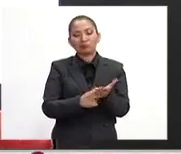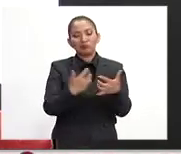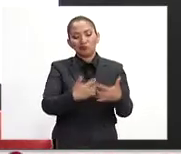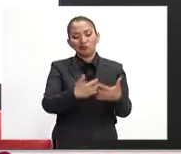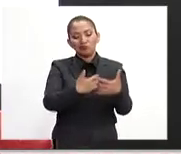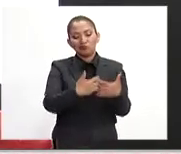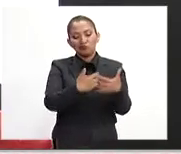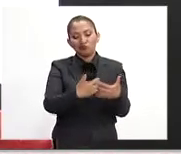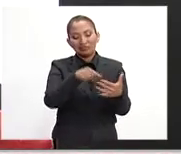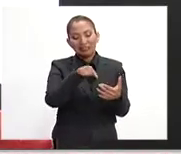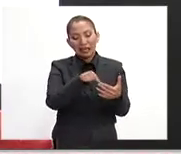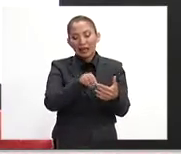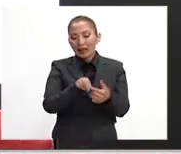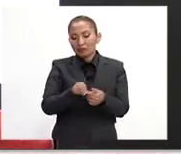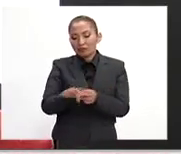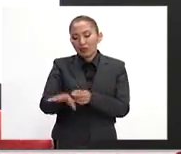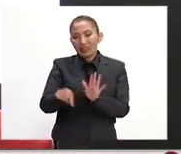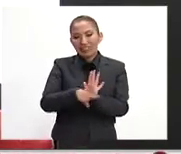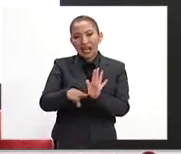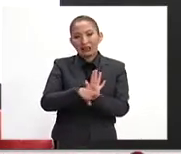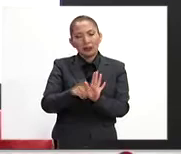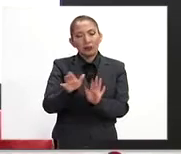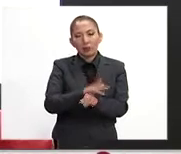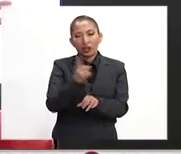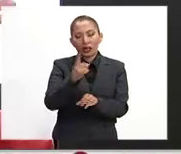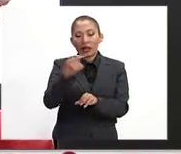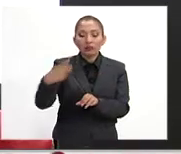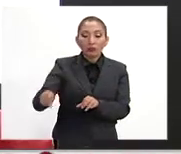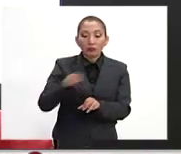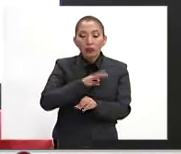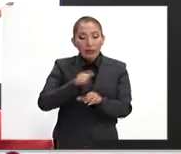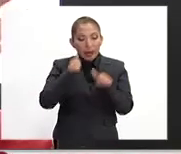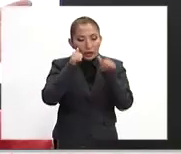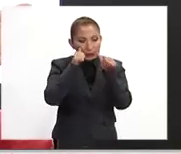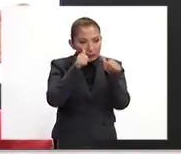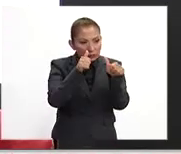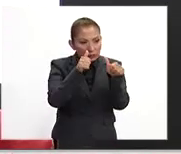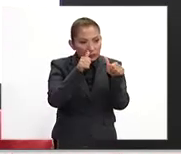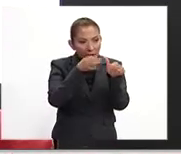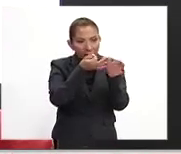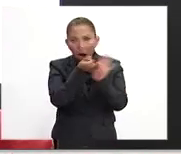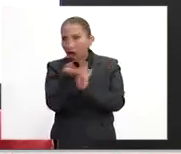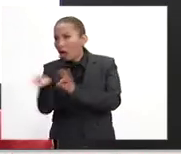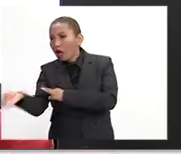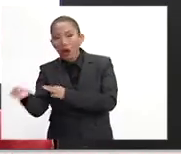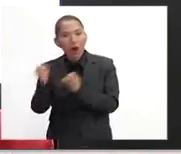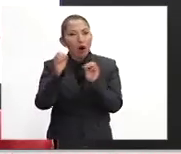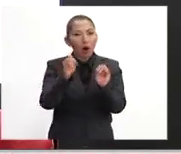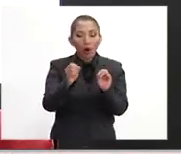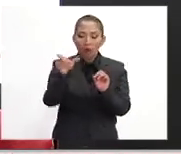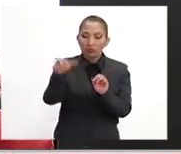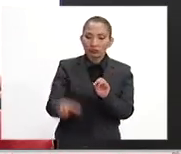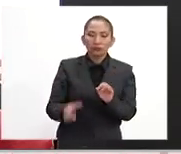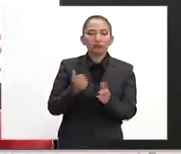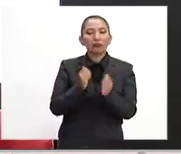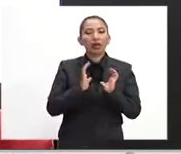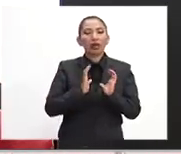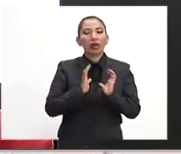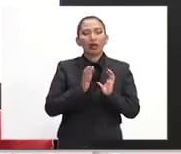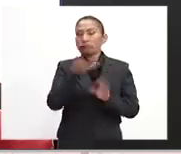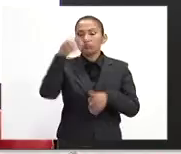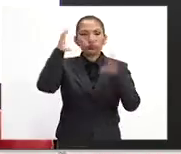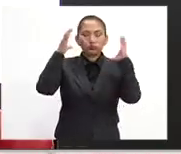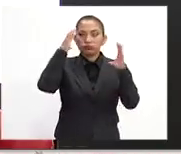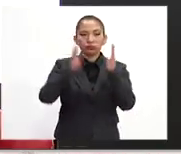y le causa efecto negativo en cuanto a la capacidad para poder mantener la atención o bien la conducta. Entonces,